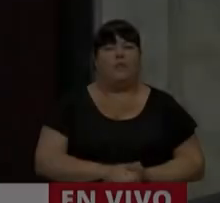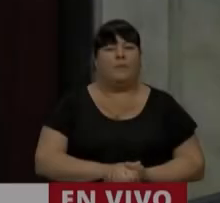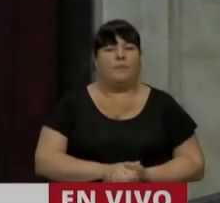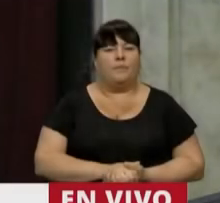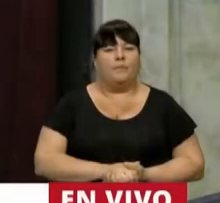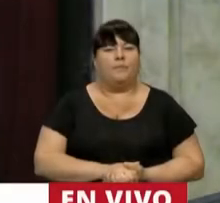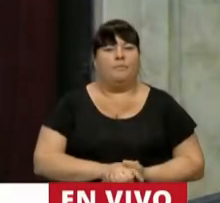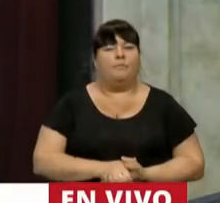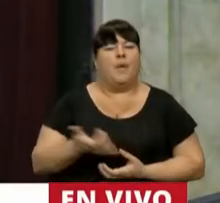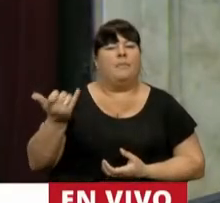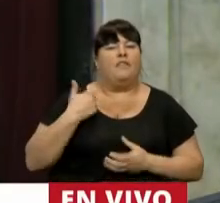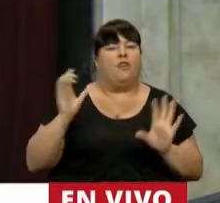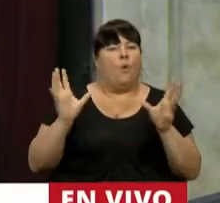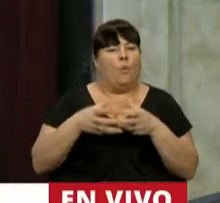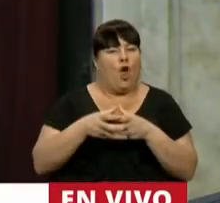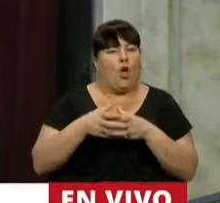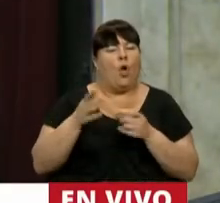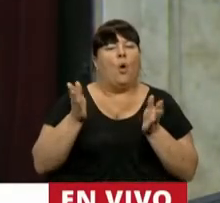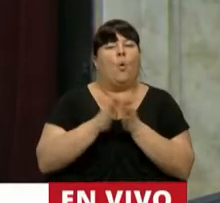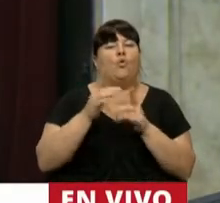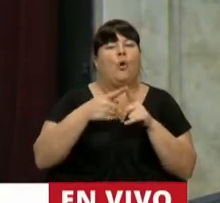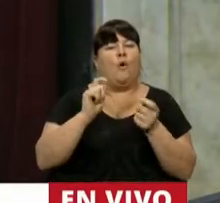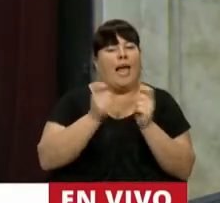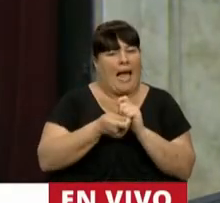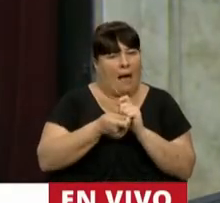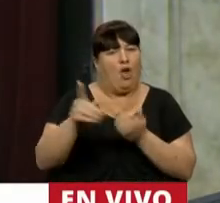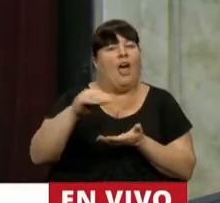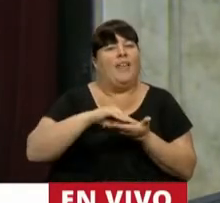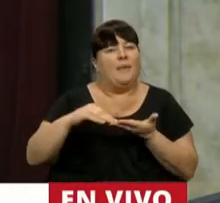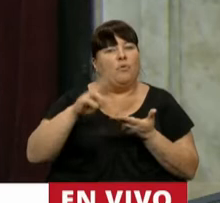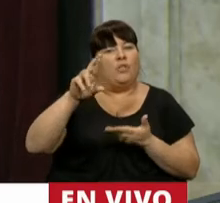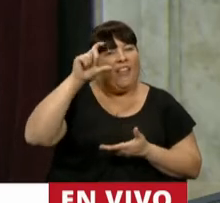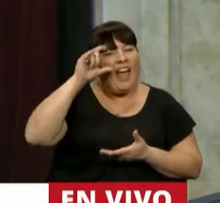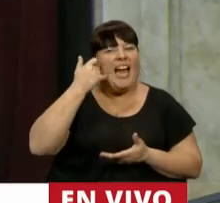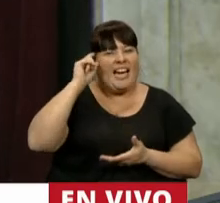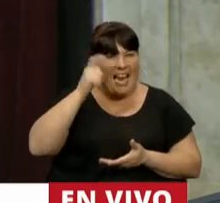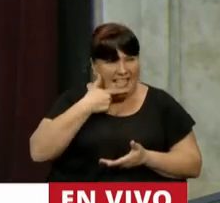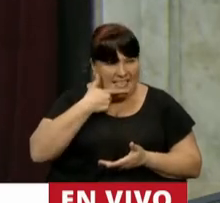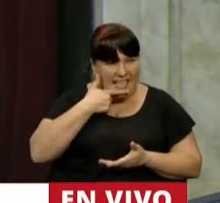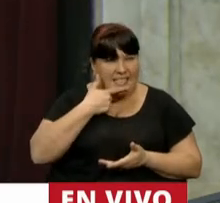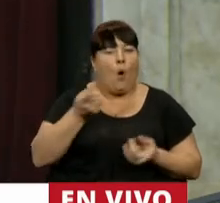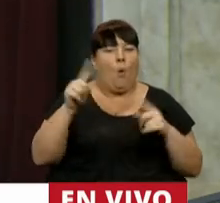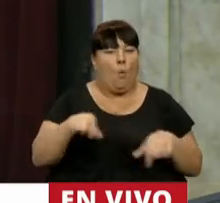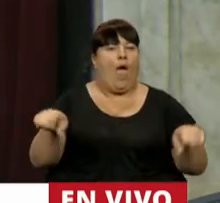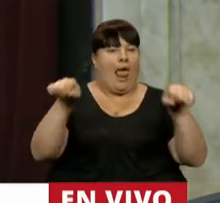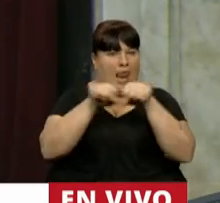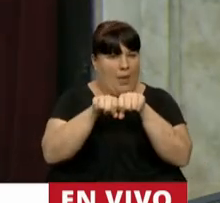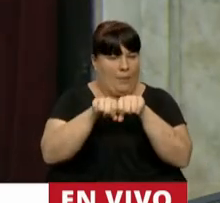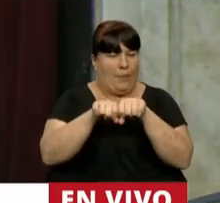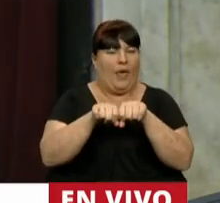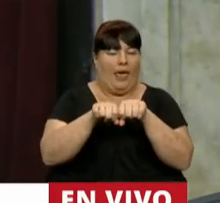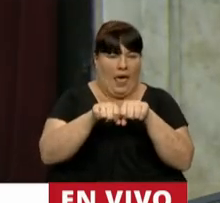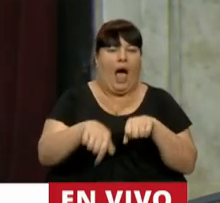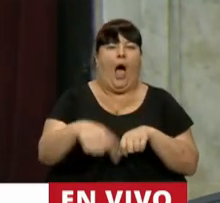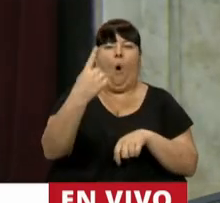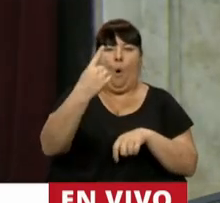Me informan del bloque de Juntos por el Cambio que la diputada Reyes ha recuperado la conexión. Le damos